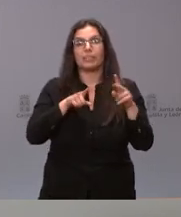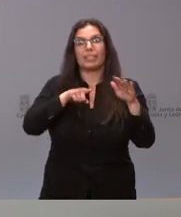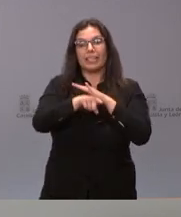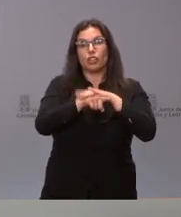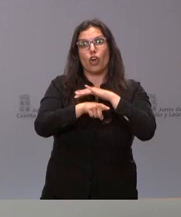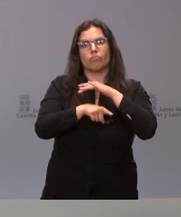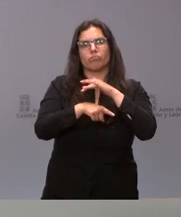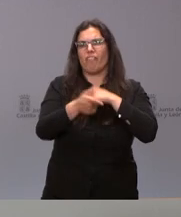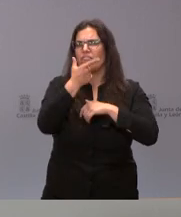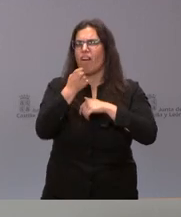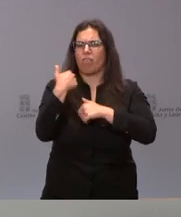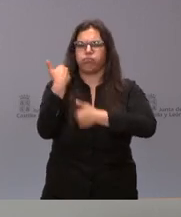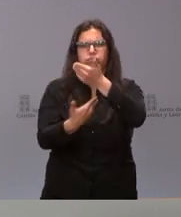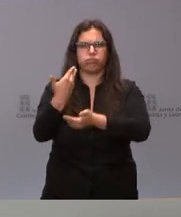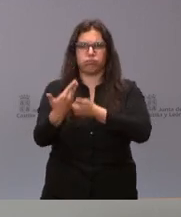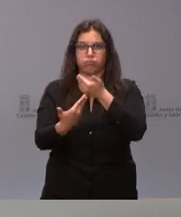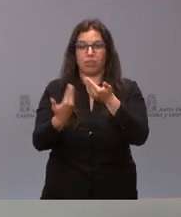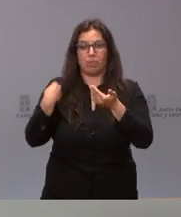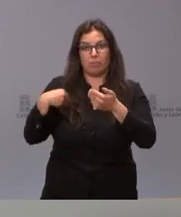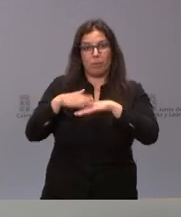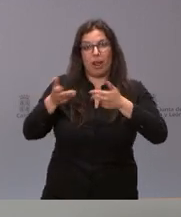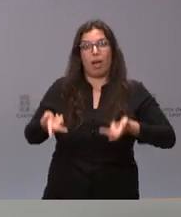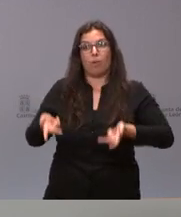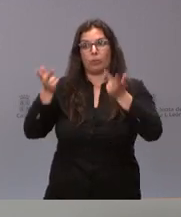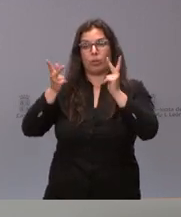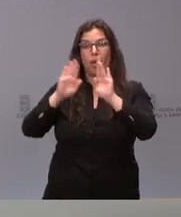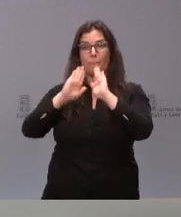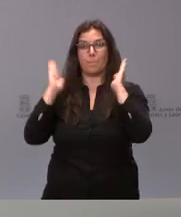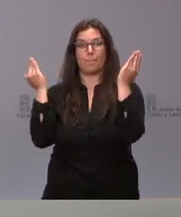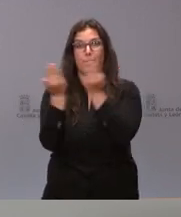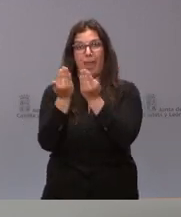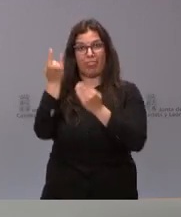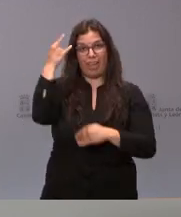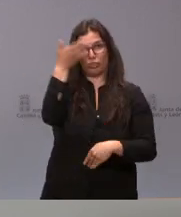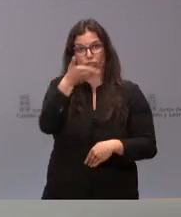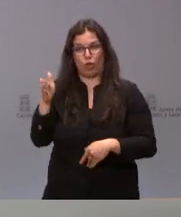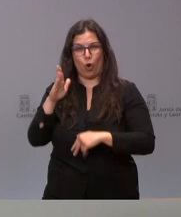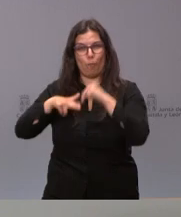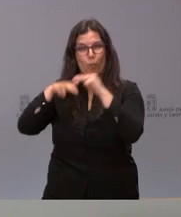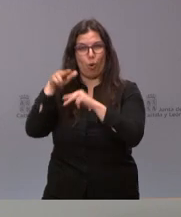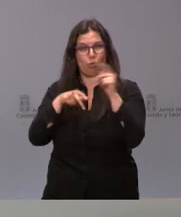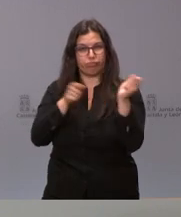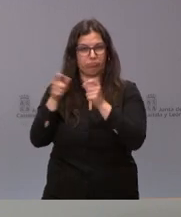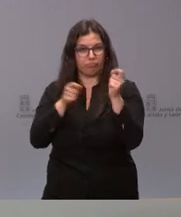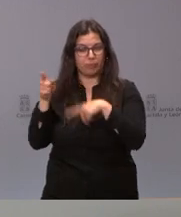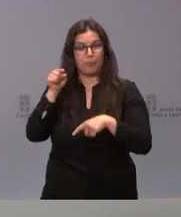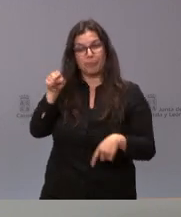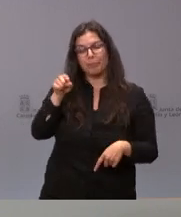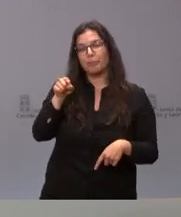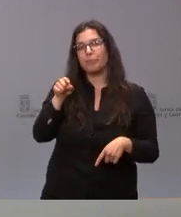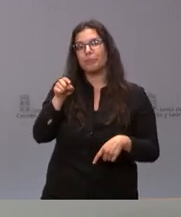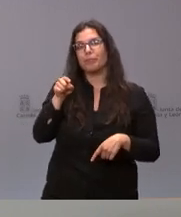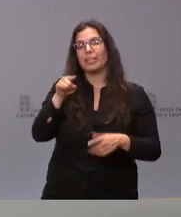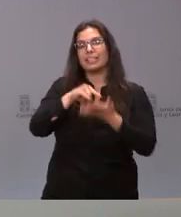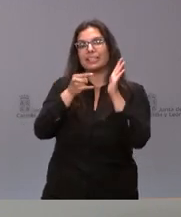más ágil en todo el procedimiento de autorización de estas plazas portátiles. Especialmente, se establece el sistema de